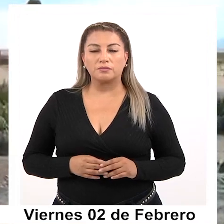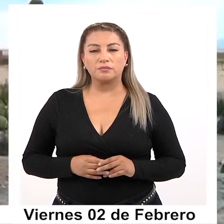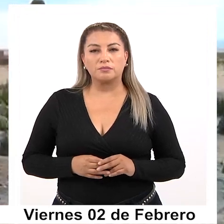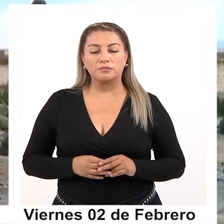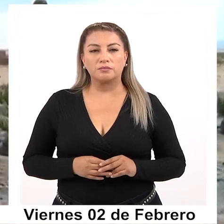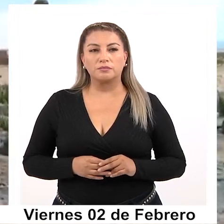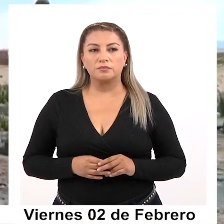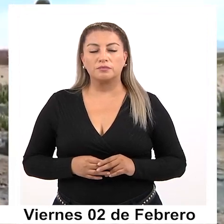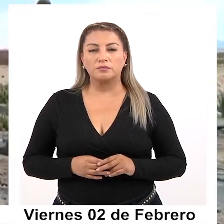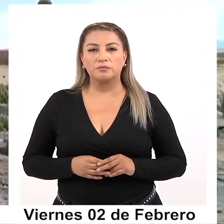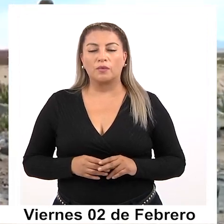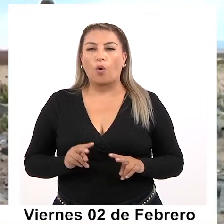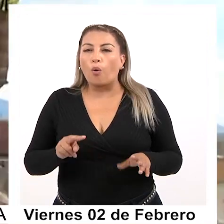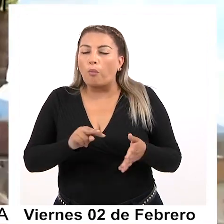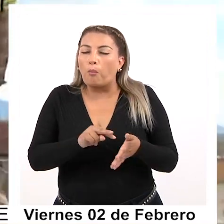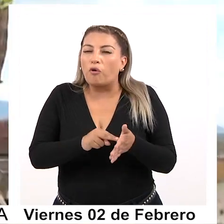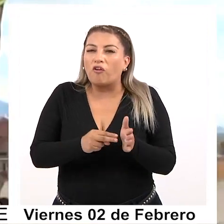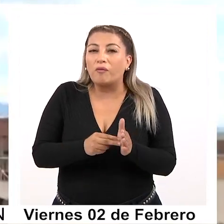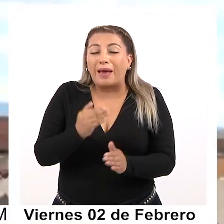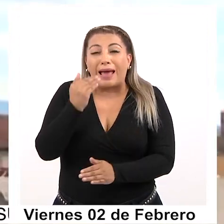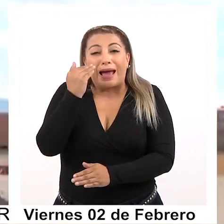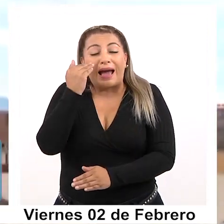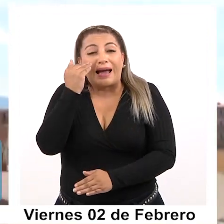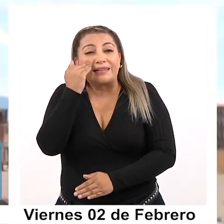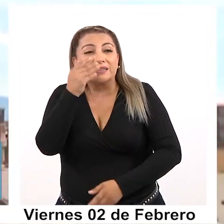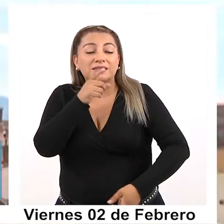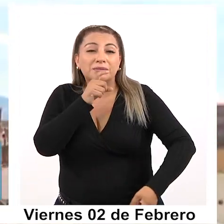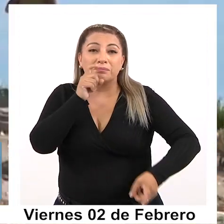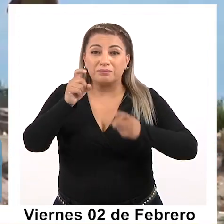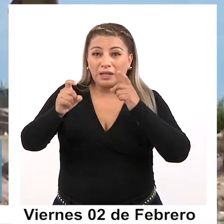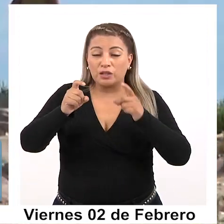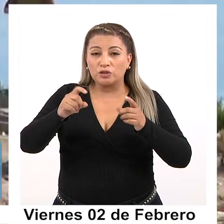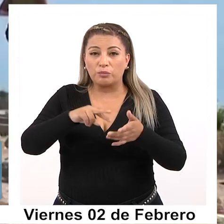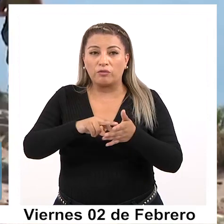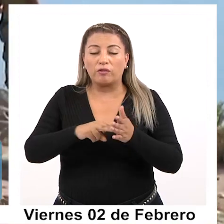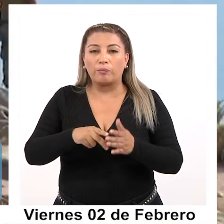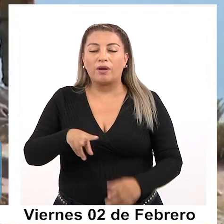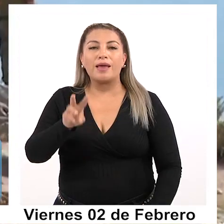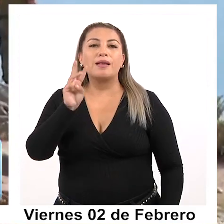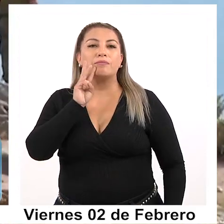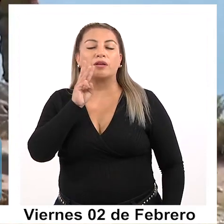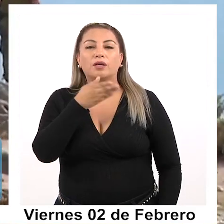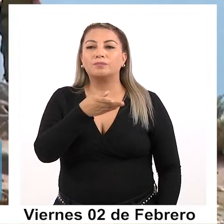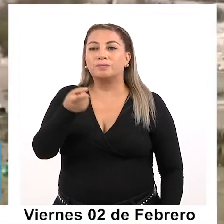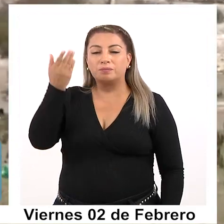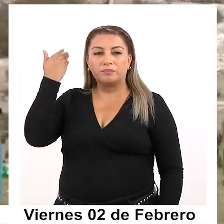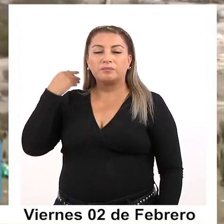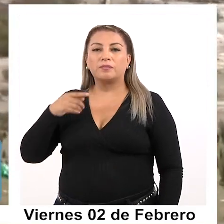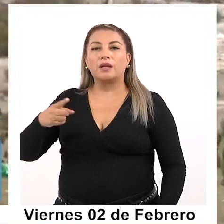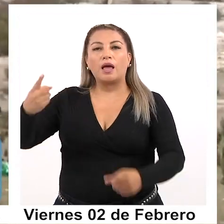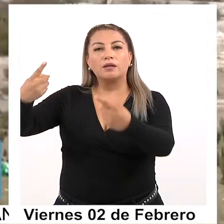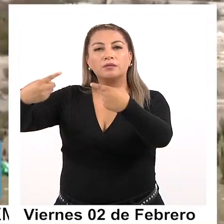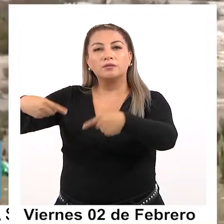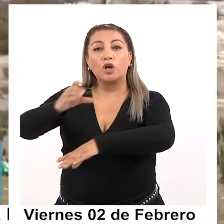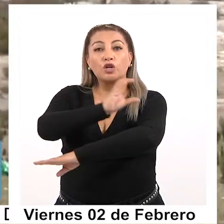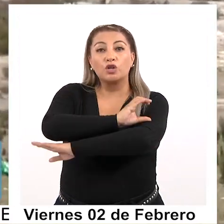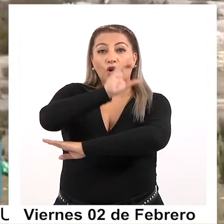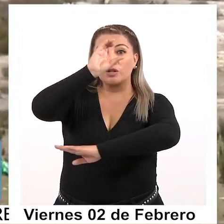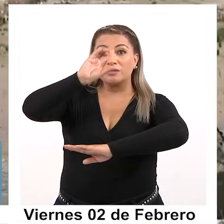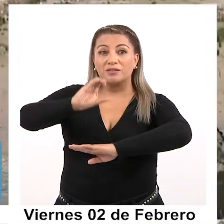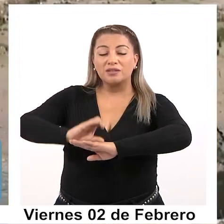Un incidente que pudo tener trágicas consecuencias se verificó el pasado miércoles en el sector fronterizo de Colchane,